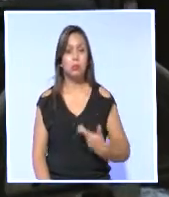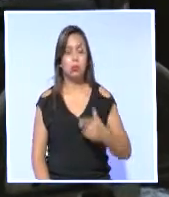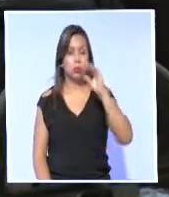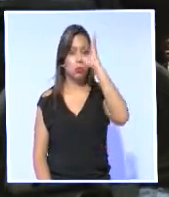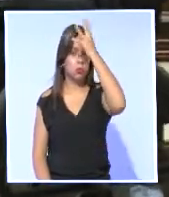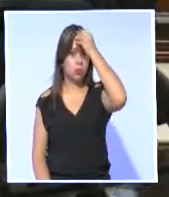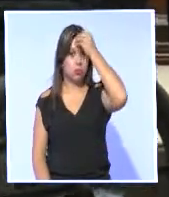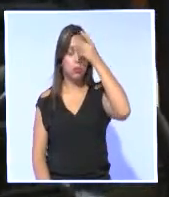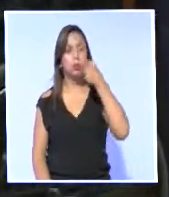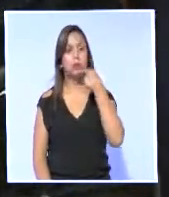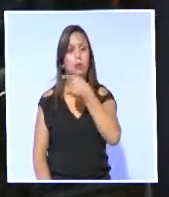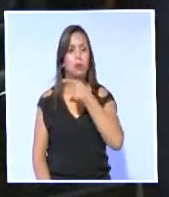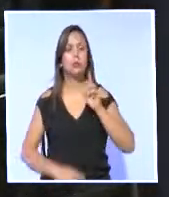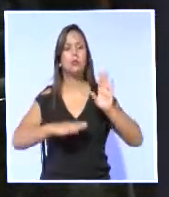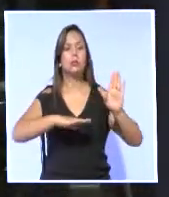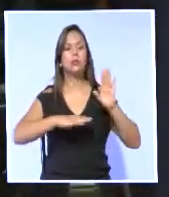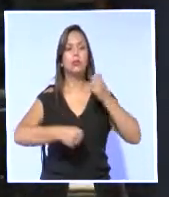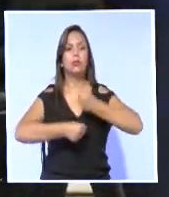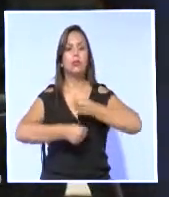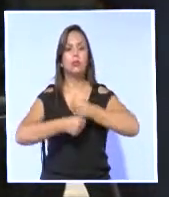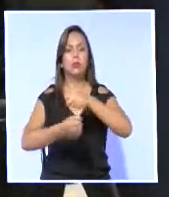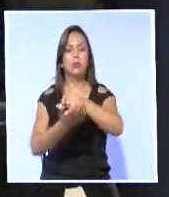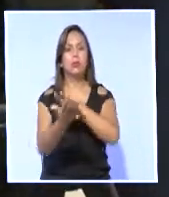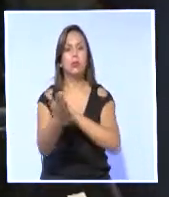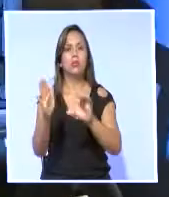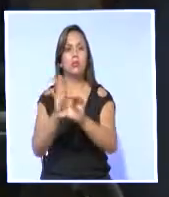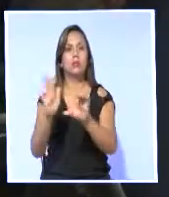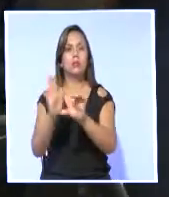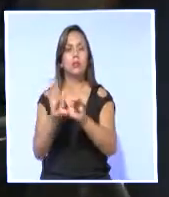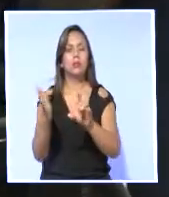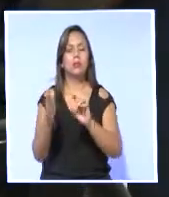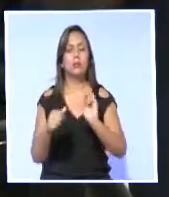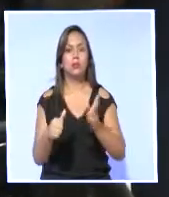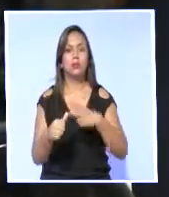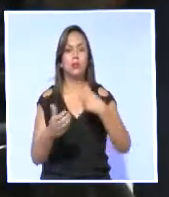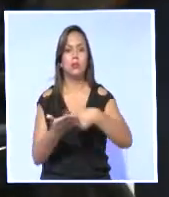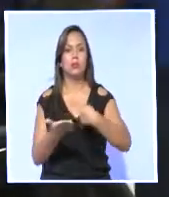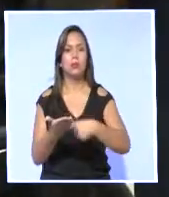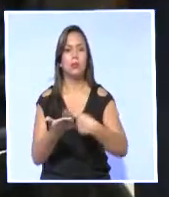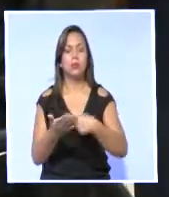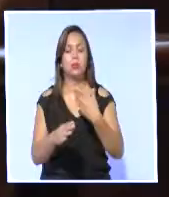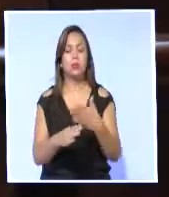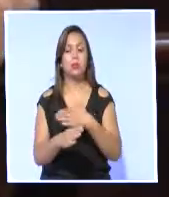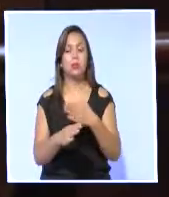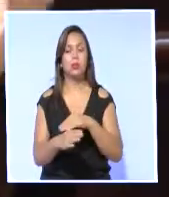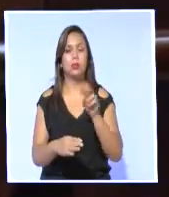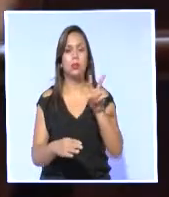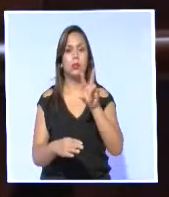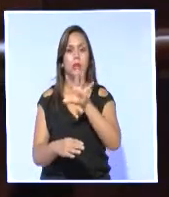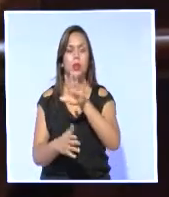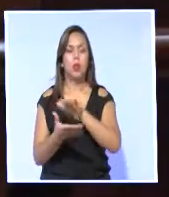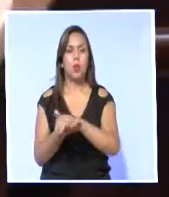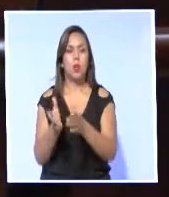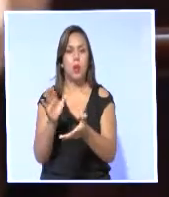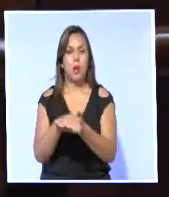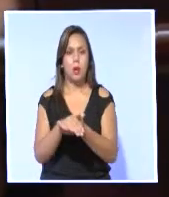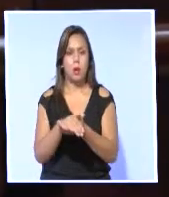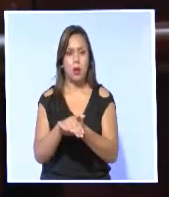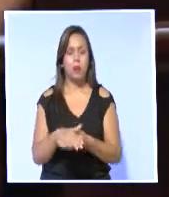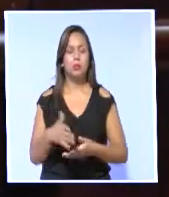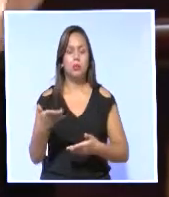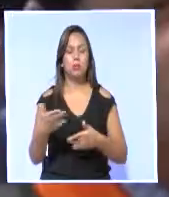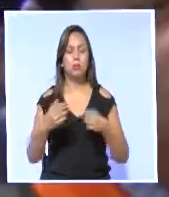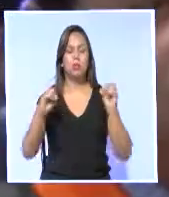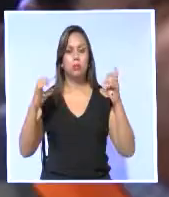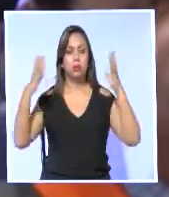Asamblea, José Serrano, se comprometió a trabajar en el proyecto de ley para que su segundo debate se dé antes del 25 de noviembre, fecha en la que